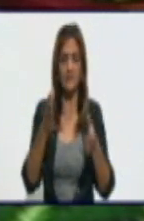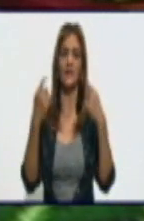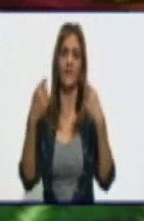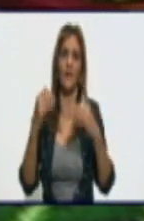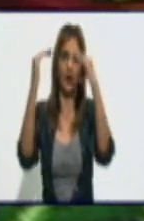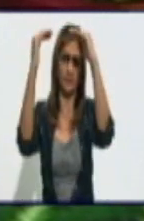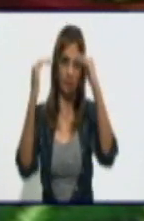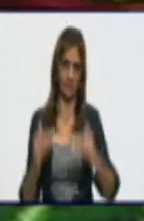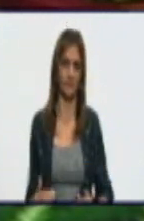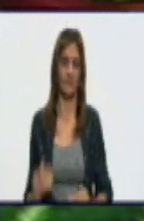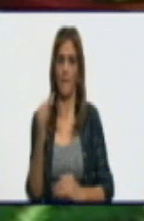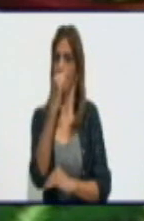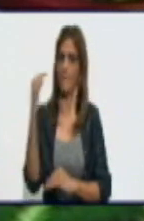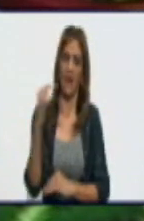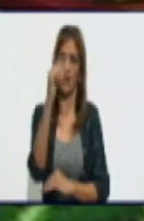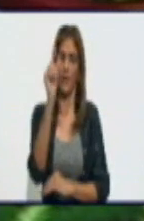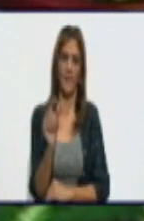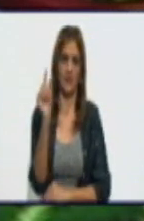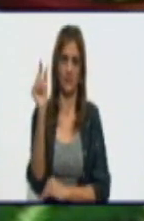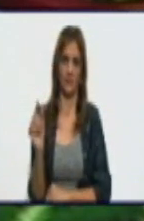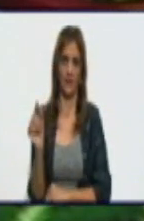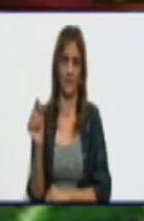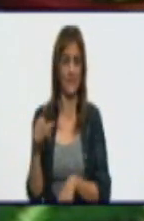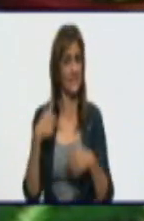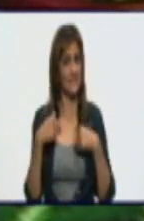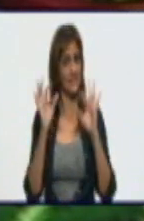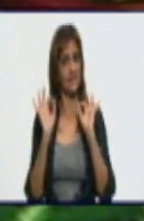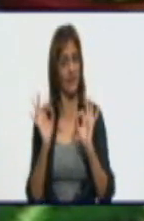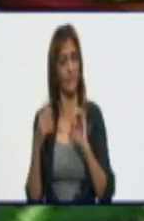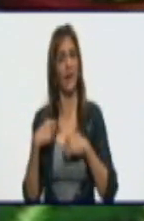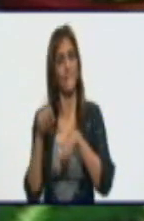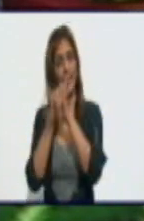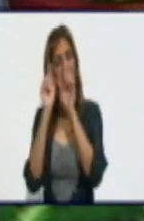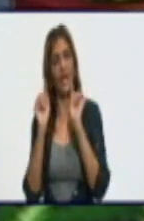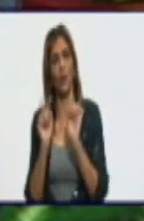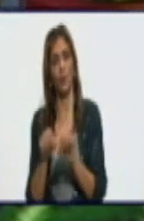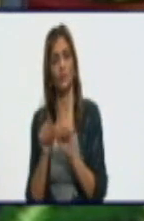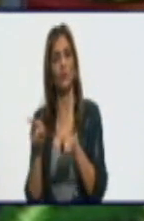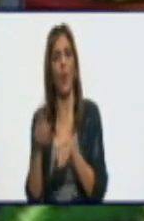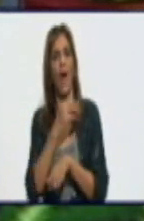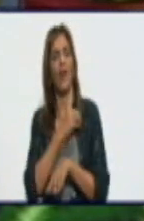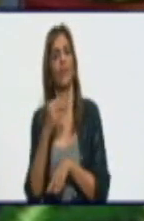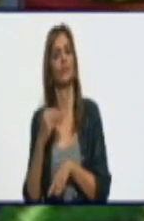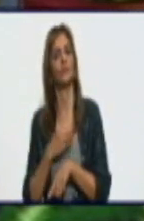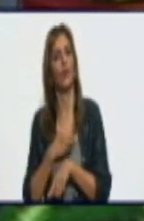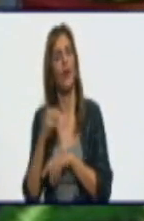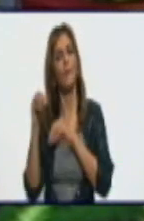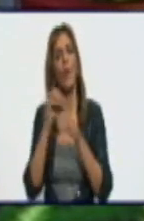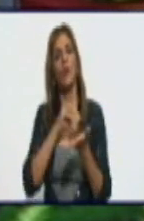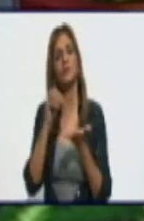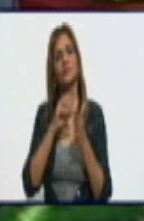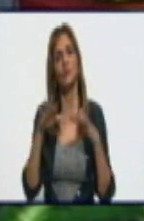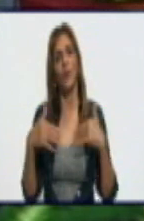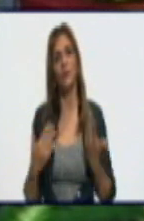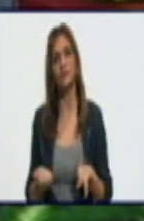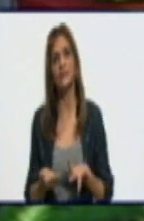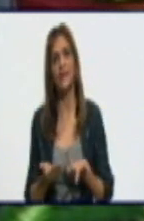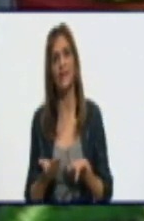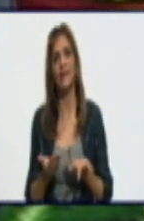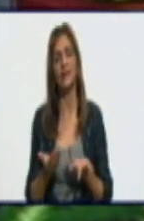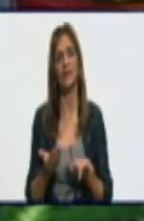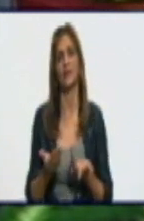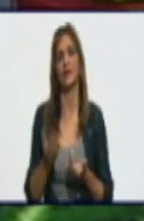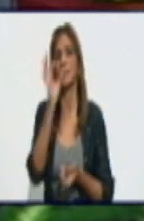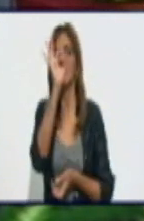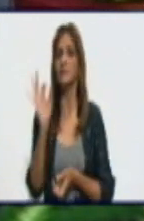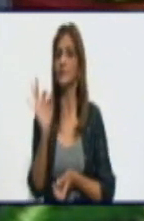que casi siempre le pregunto a la doctora por dónde anda la tasa de incidencia del municipio Bayamo, que es el epicentro